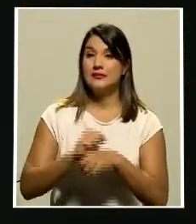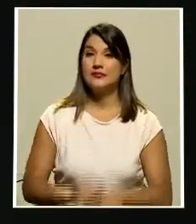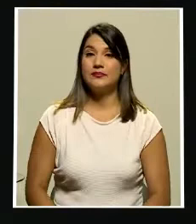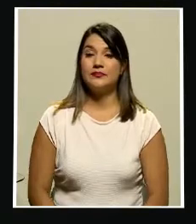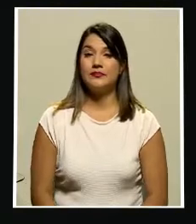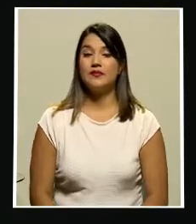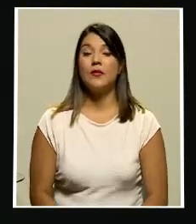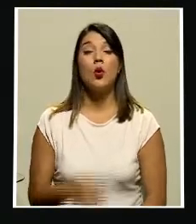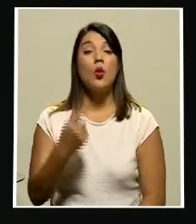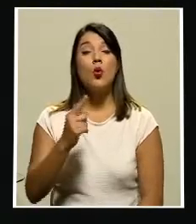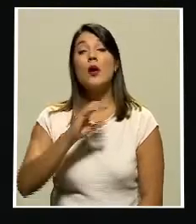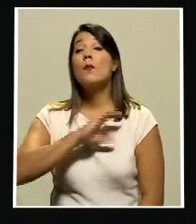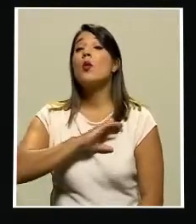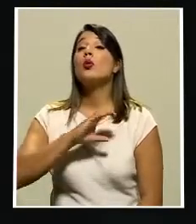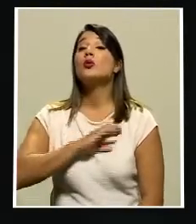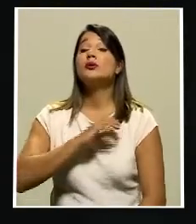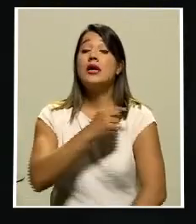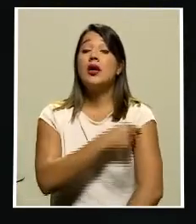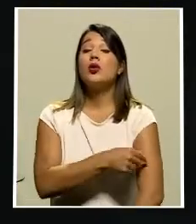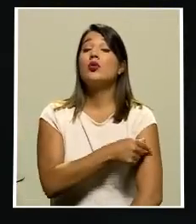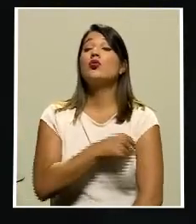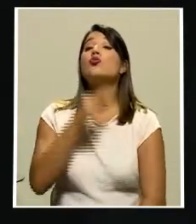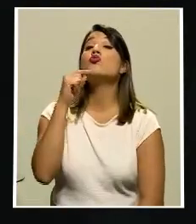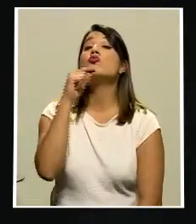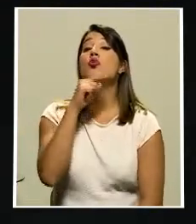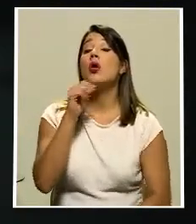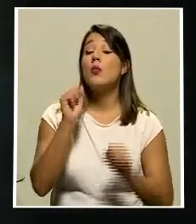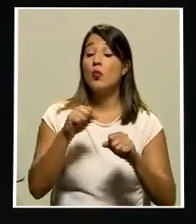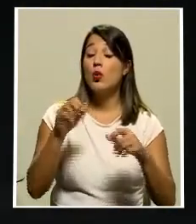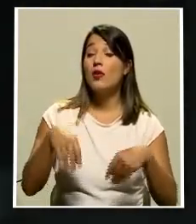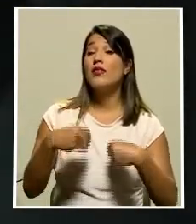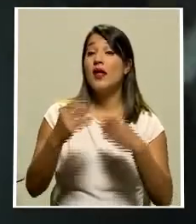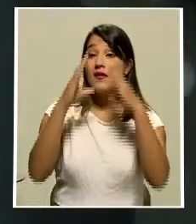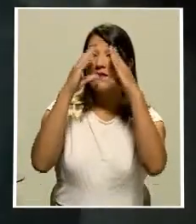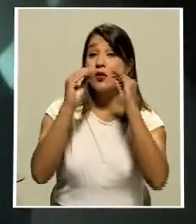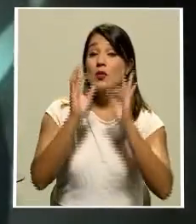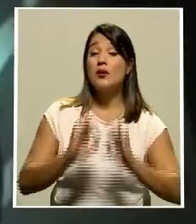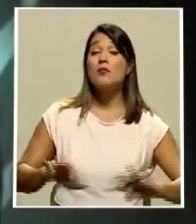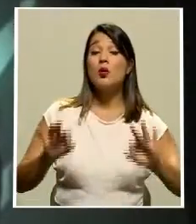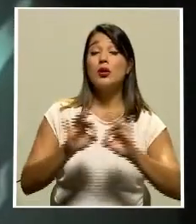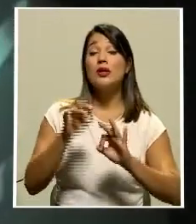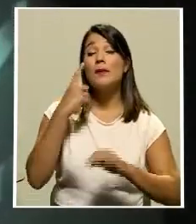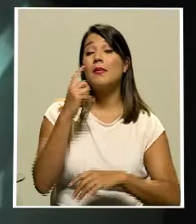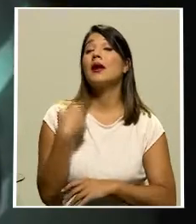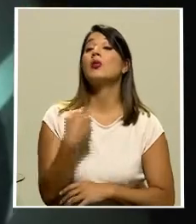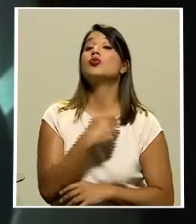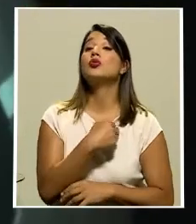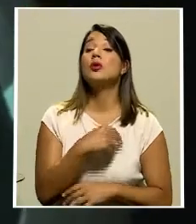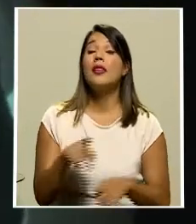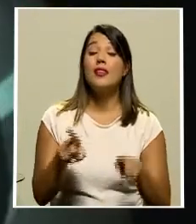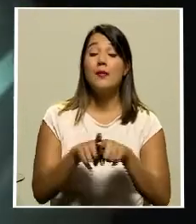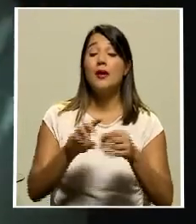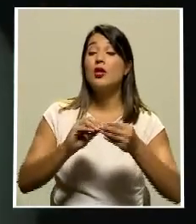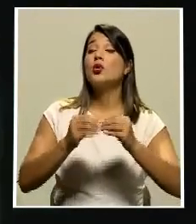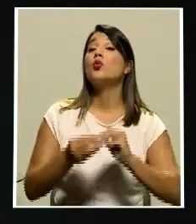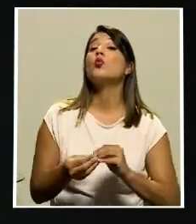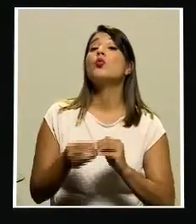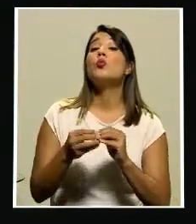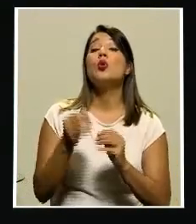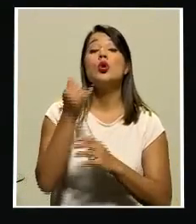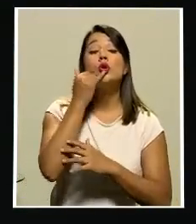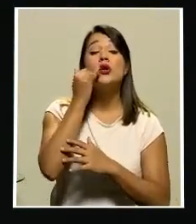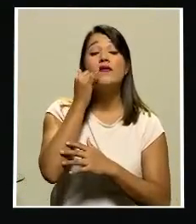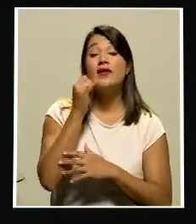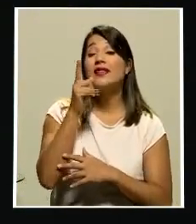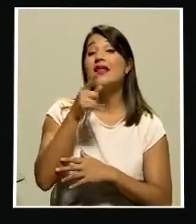una patrulla de la cruz roja italiana les proporcionó información útil para la travesía incluido el número de teléfono al que llamar